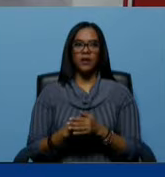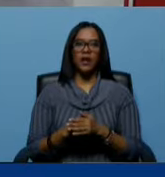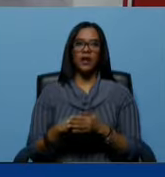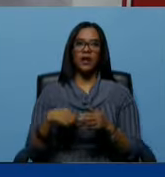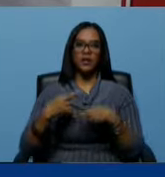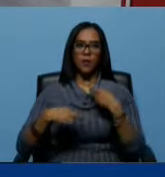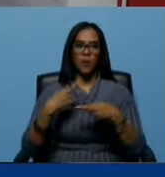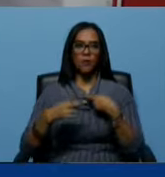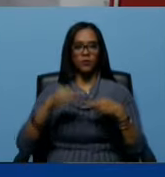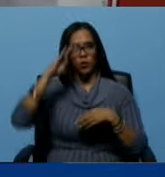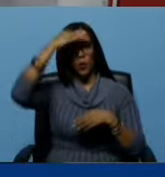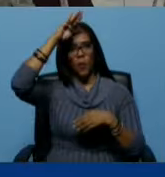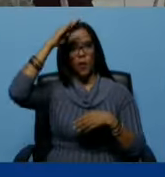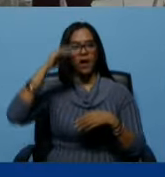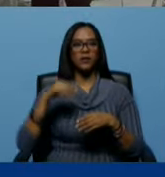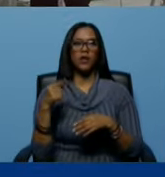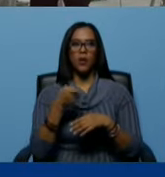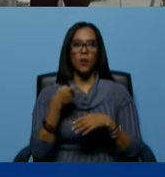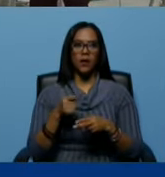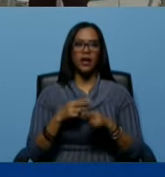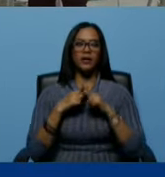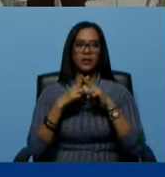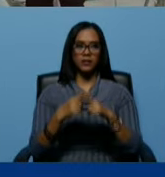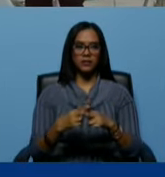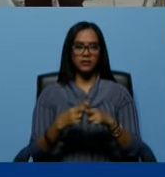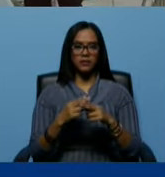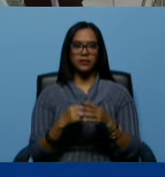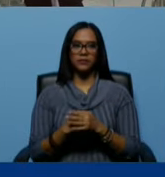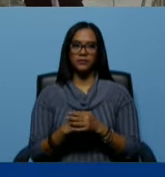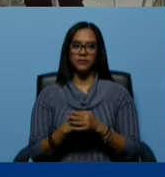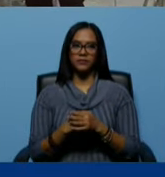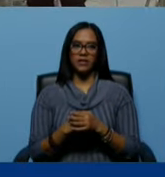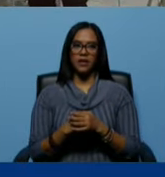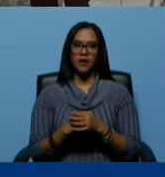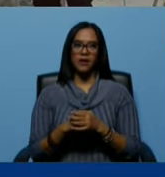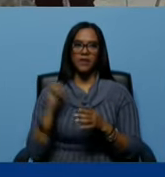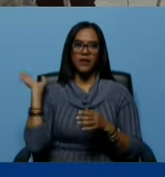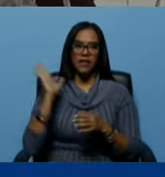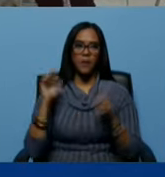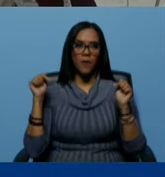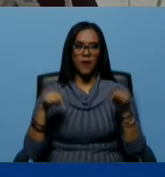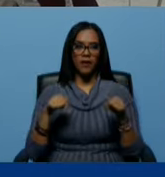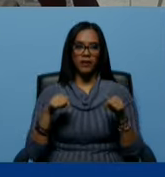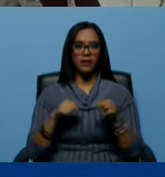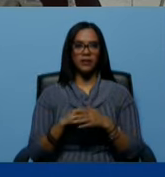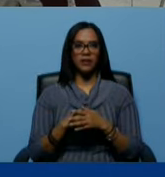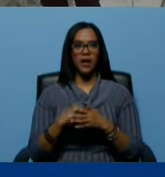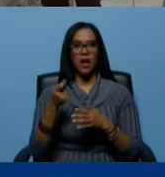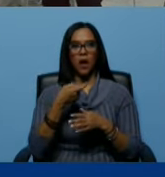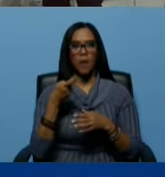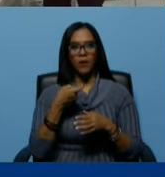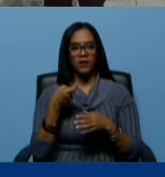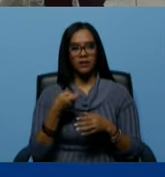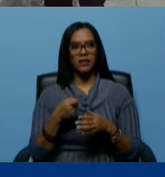cubana y tratando de prestar, bueno, vinimos aquí a tratar de